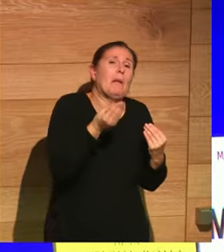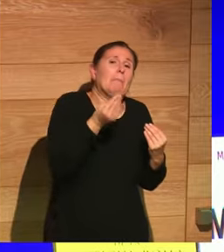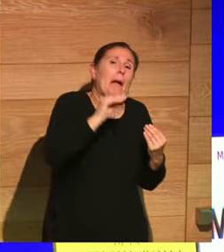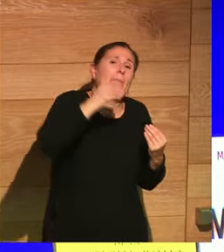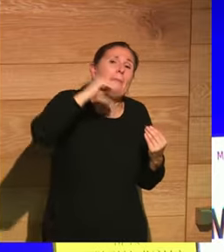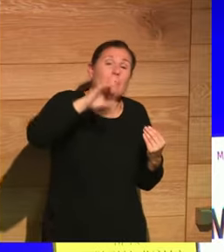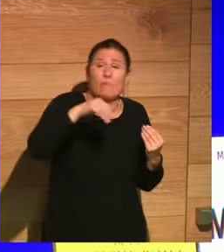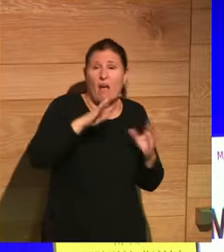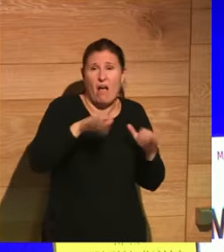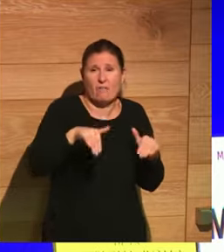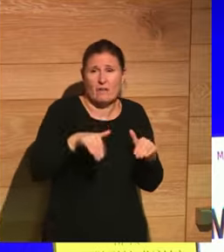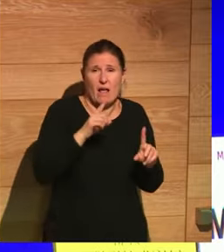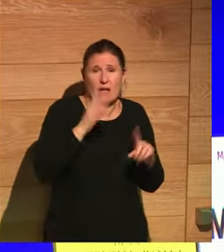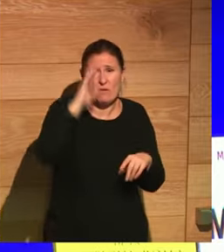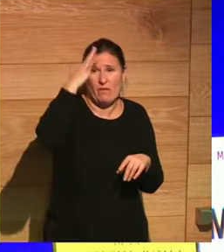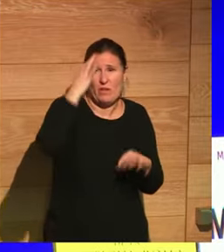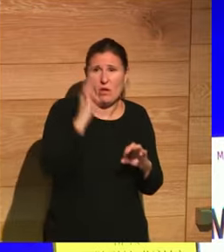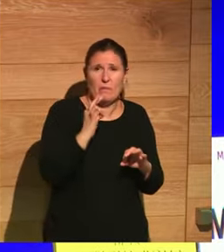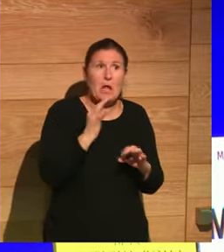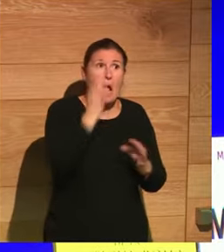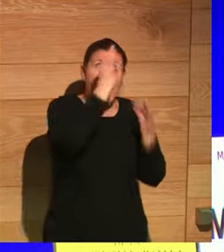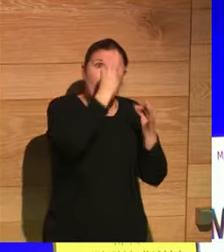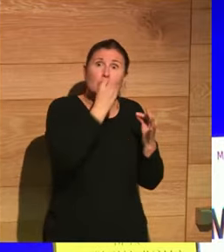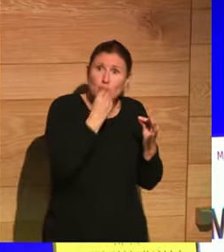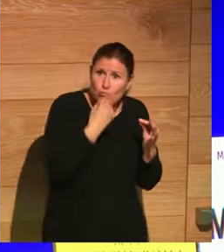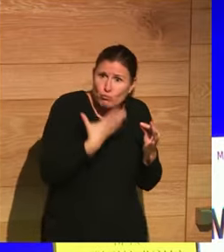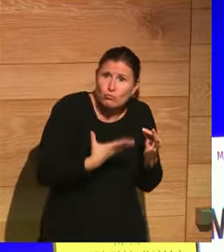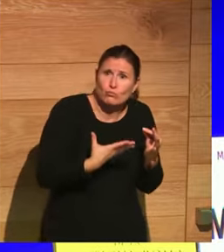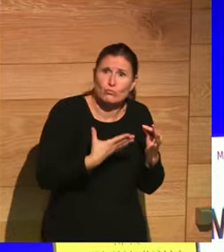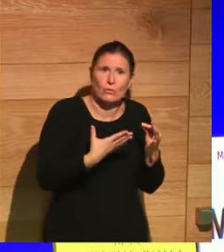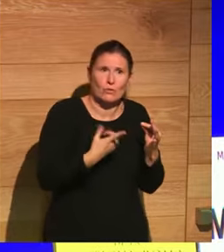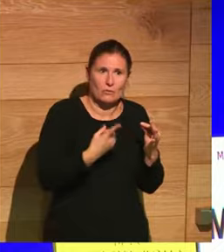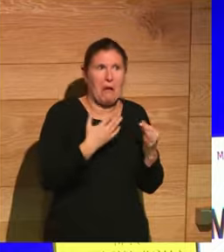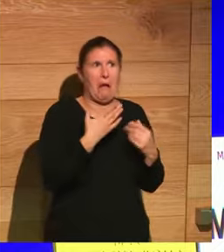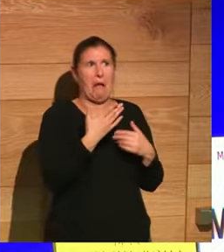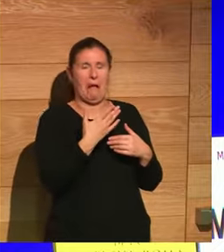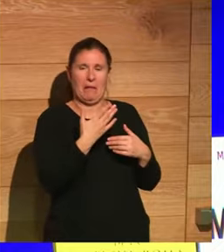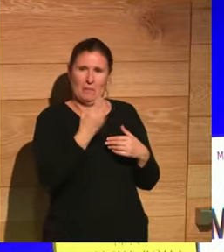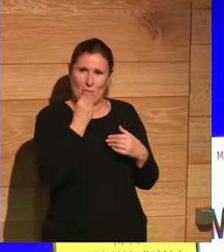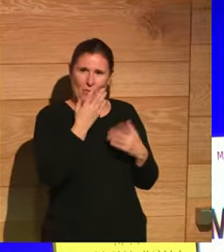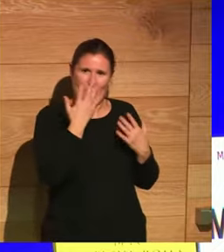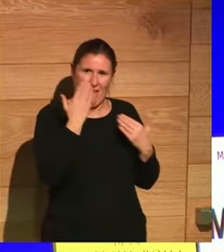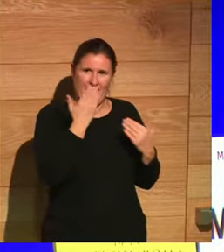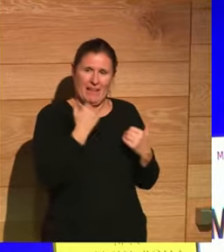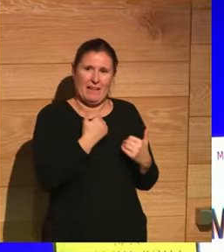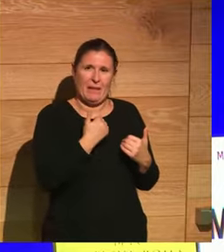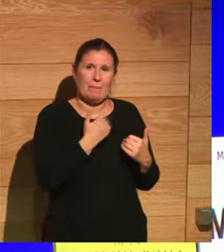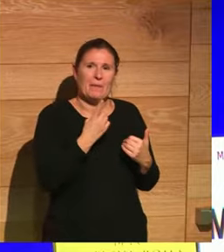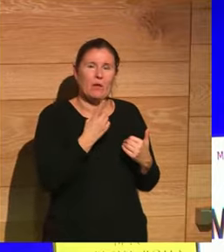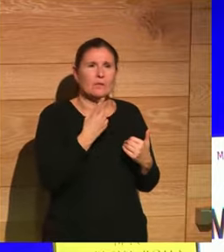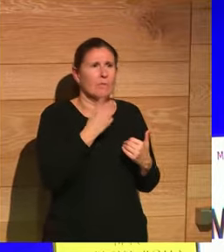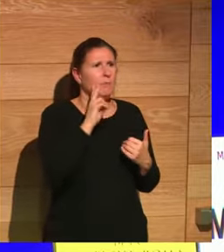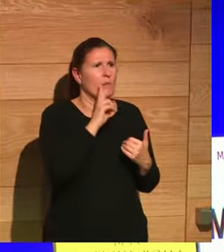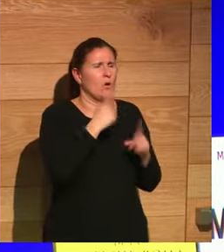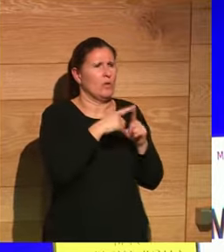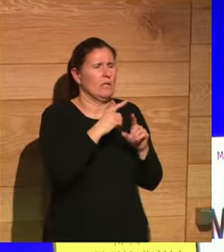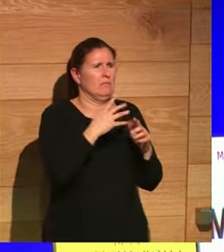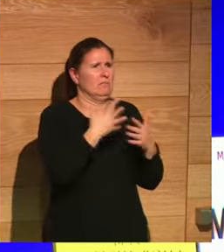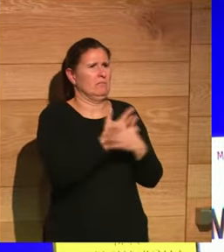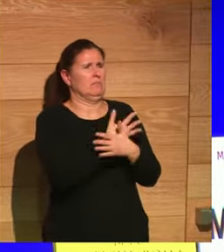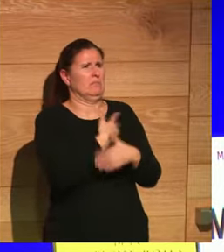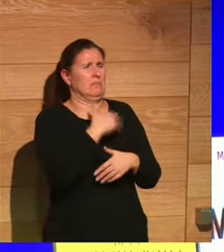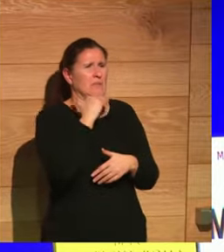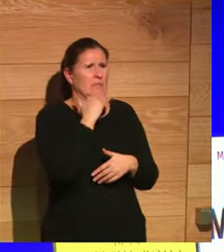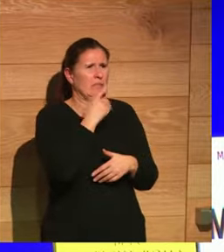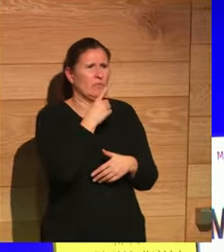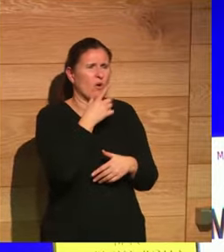porque es ficción pero oye tienen detallitos chulos que yo los agradezco mucho pero no me tengo que enfadar porque luego no